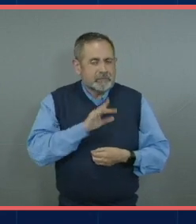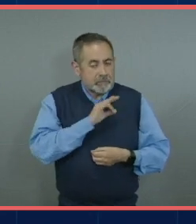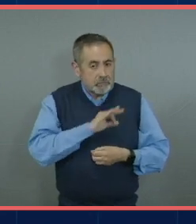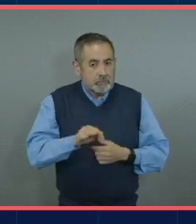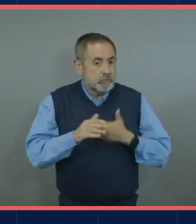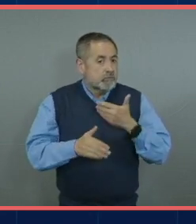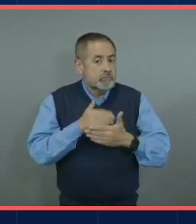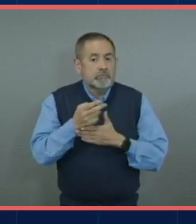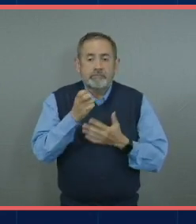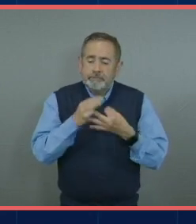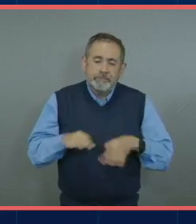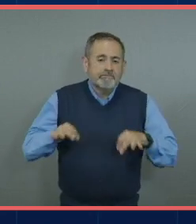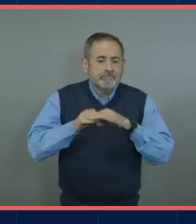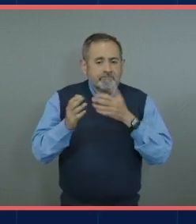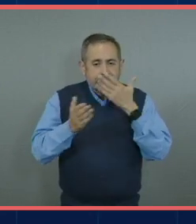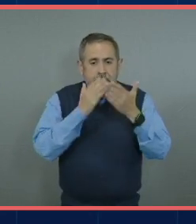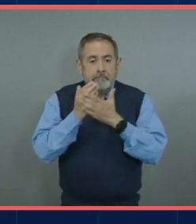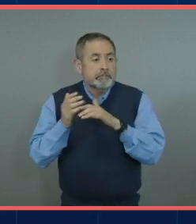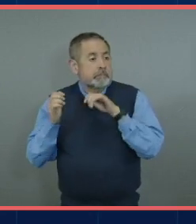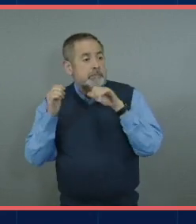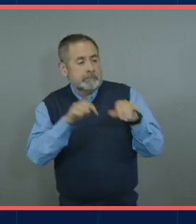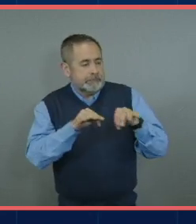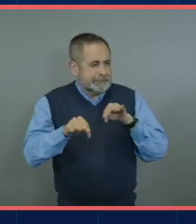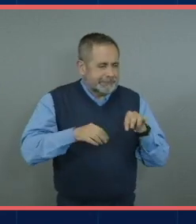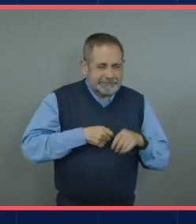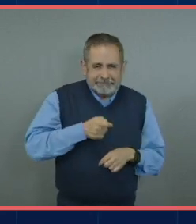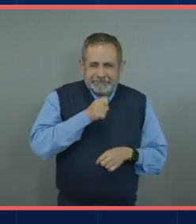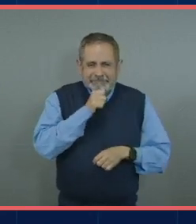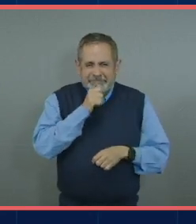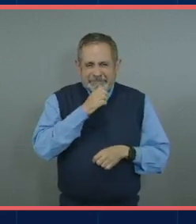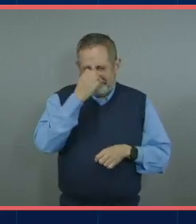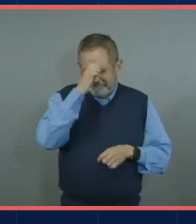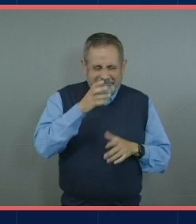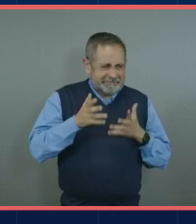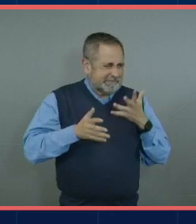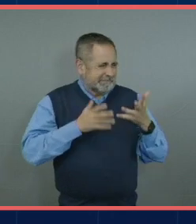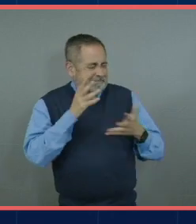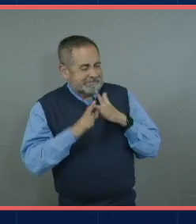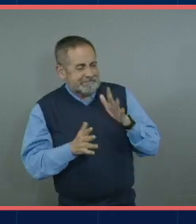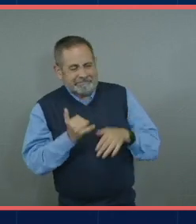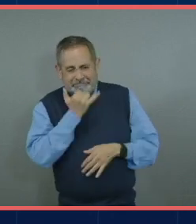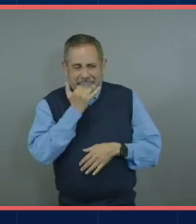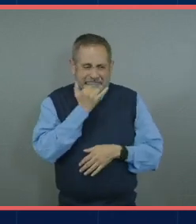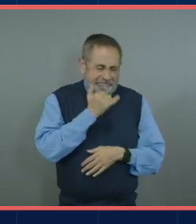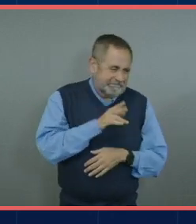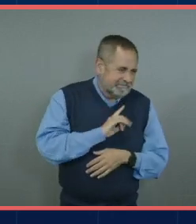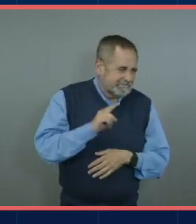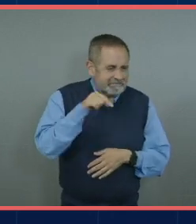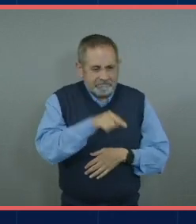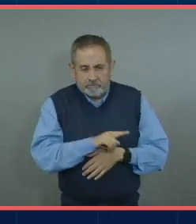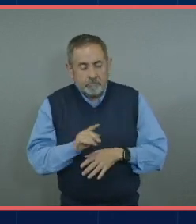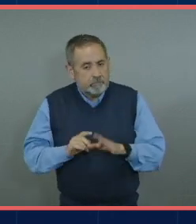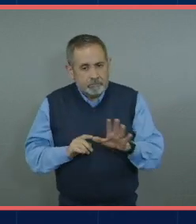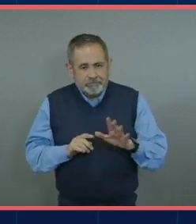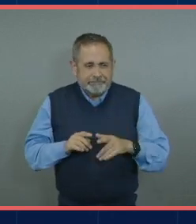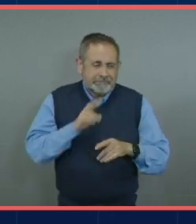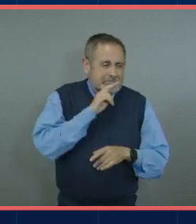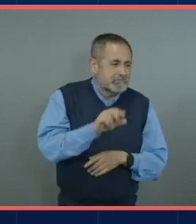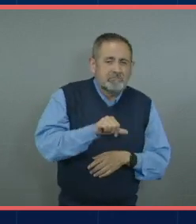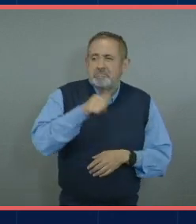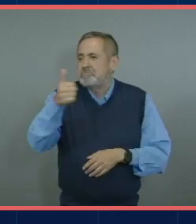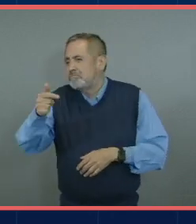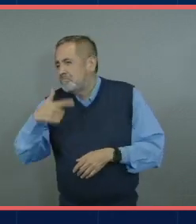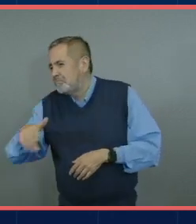es parte de, entonces cuando entres a un trabajo seguramente al principio te vas a sentir, híjole, me equivoqué, no debo de estar en este lugar, debí de buscar algo que amo,